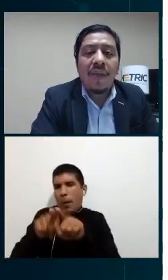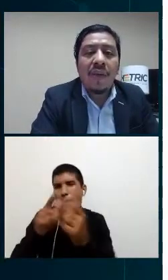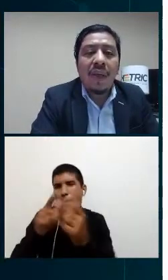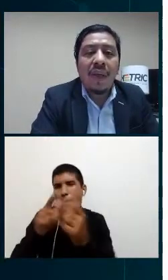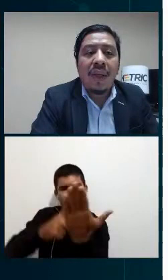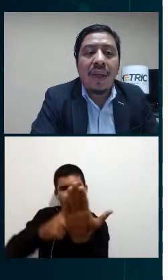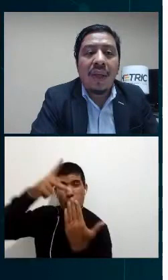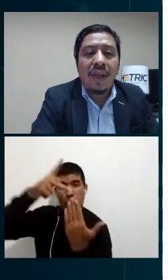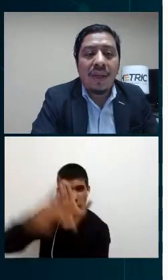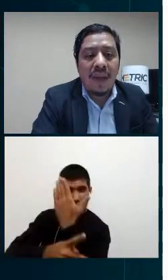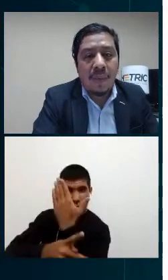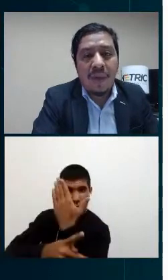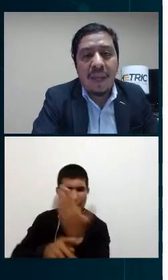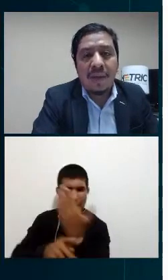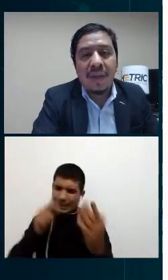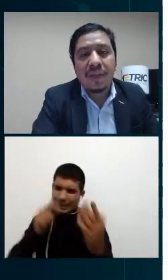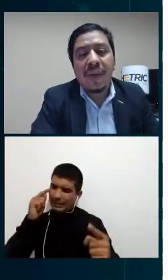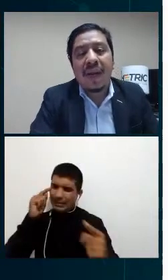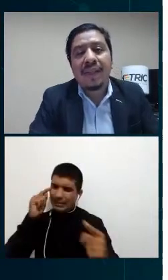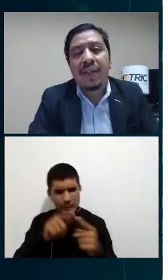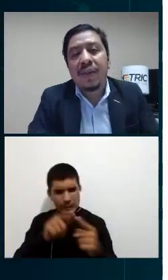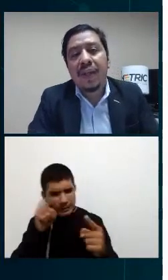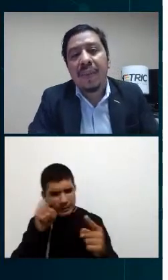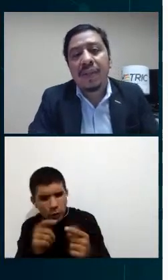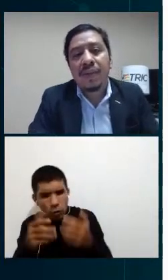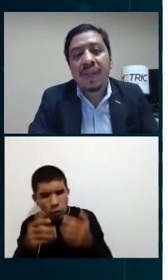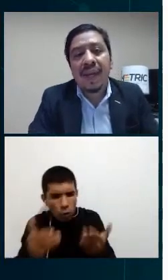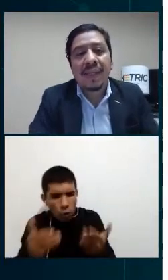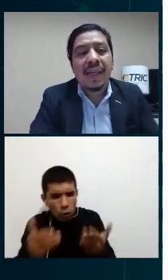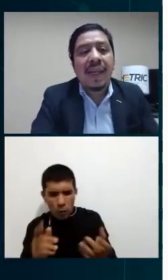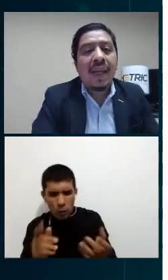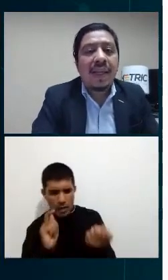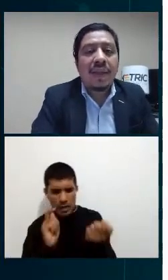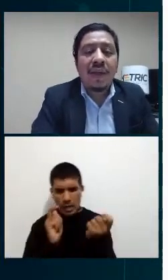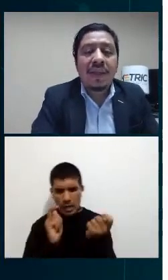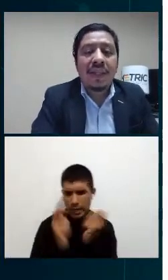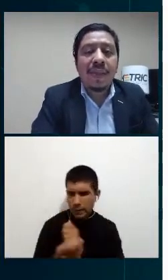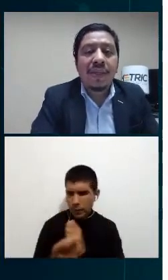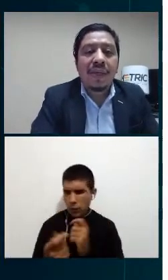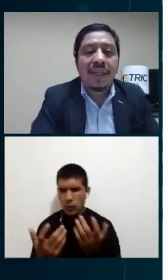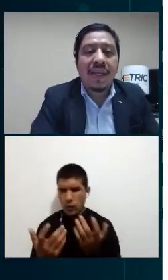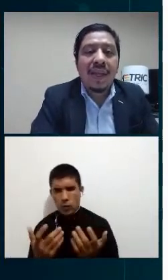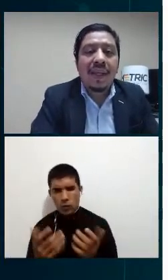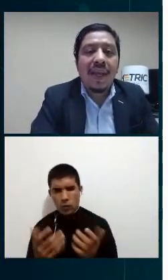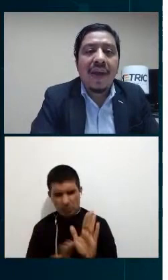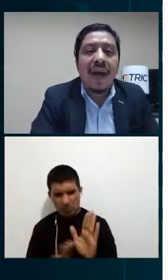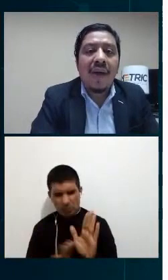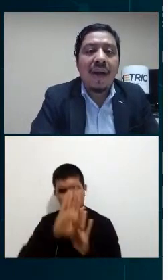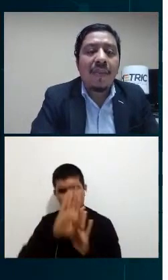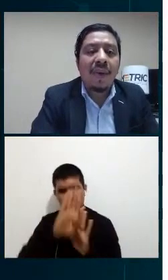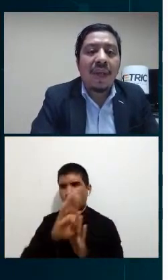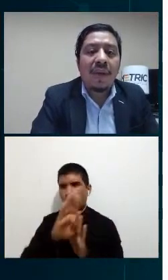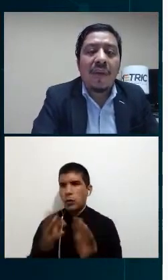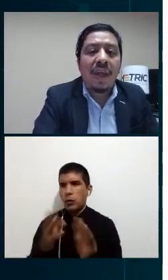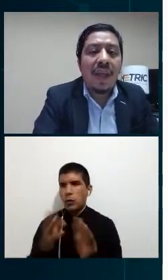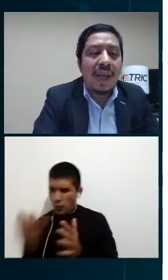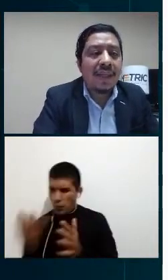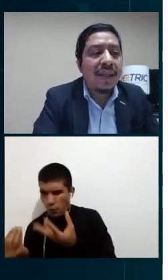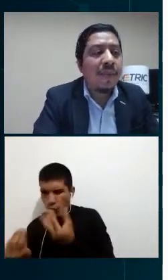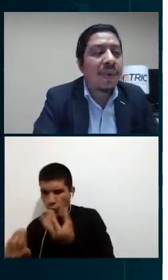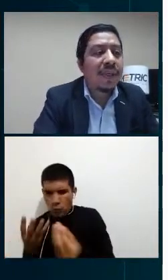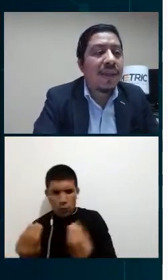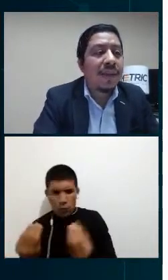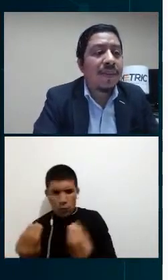trabajando en el proyecto y estuvieran haciendo también sus tareas todas esas personas trabajaron en el proyecto